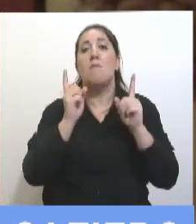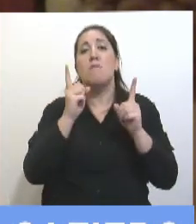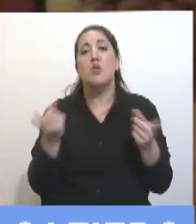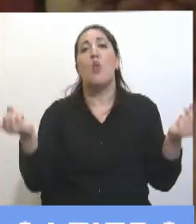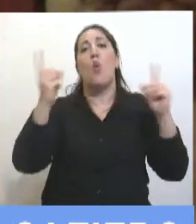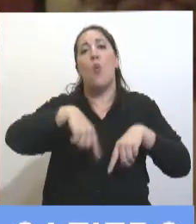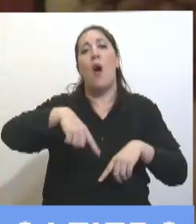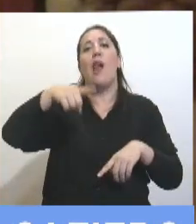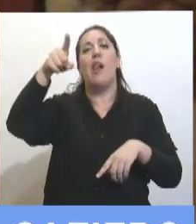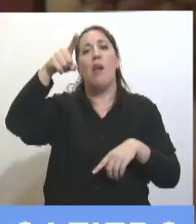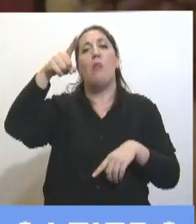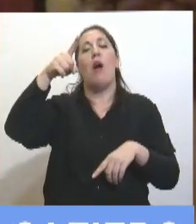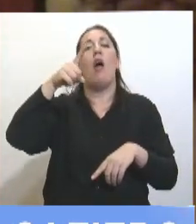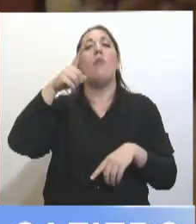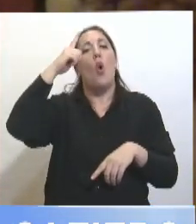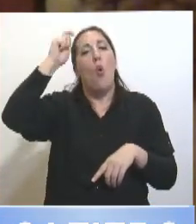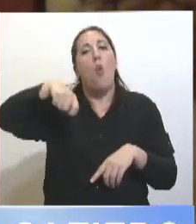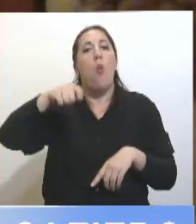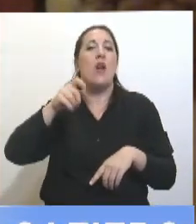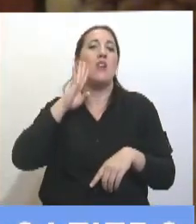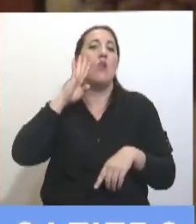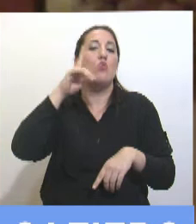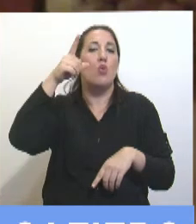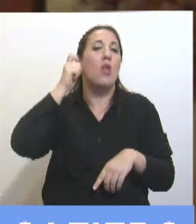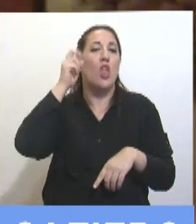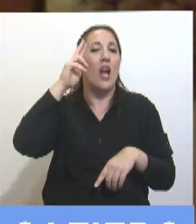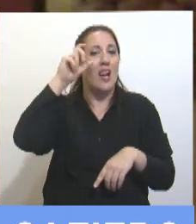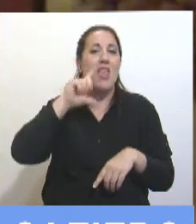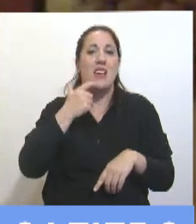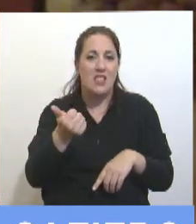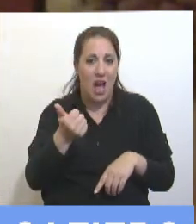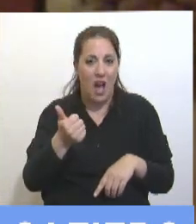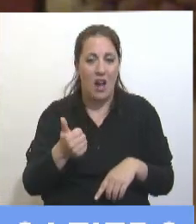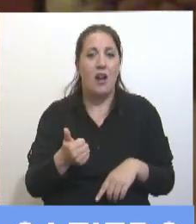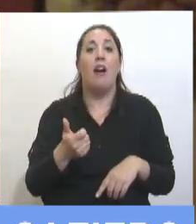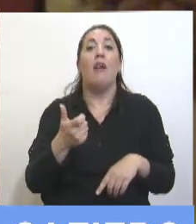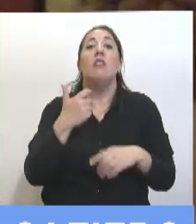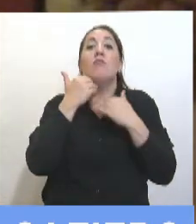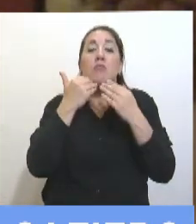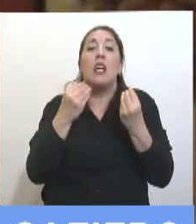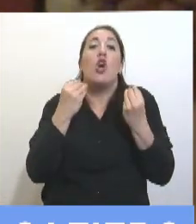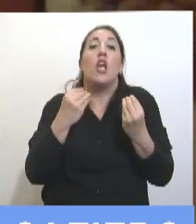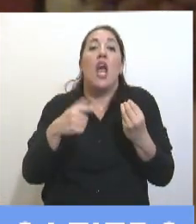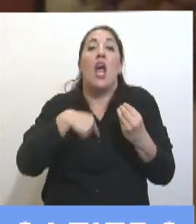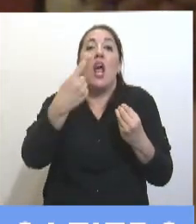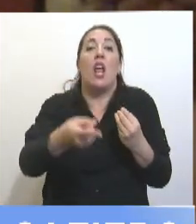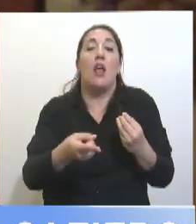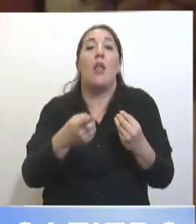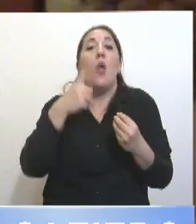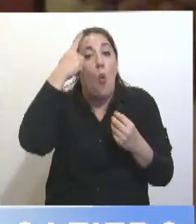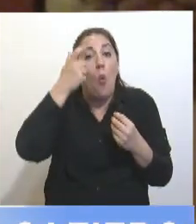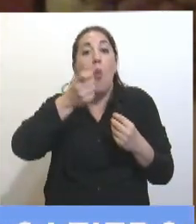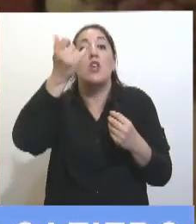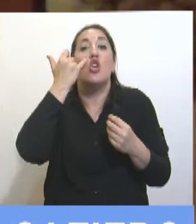con tres juicios grandes. Sin contar lo que puede resultar el juicio de YPF